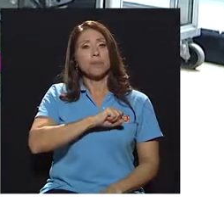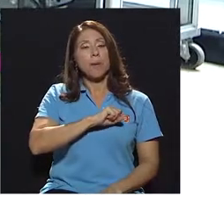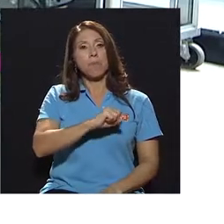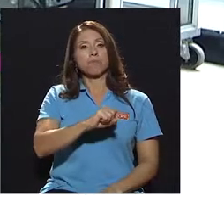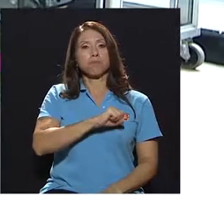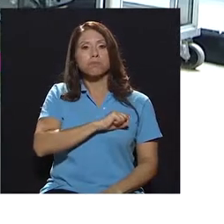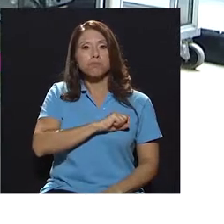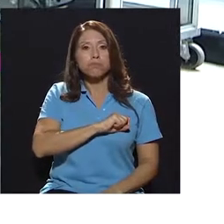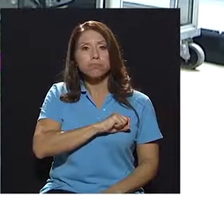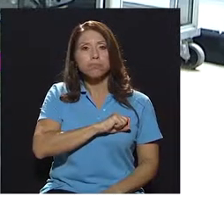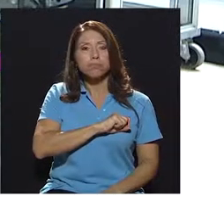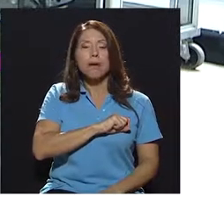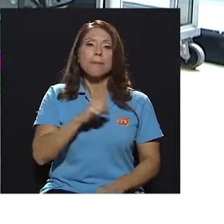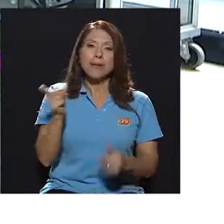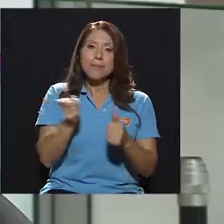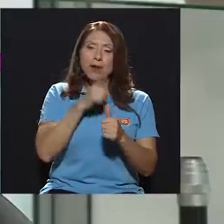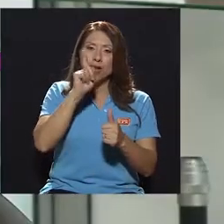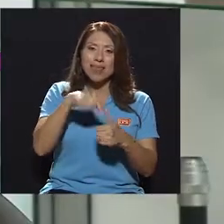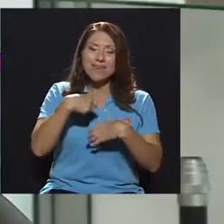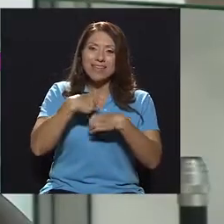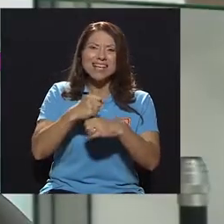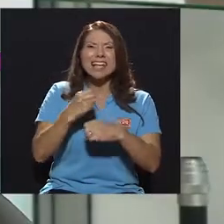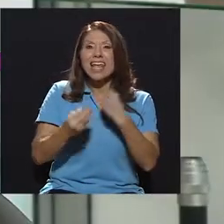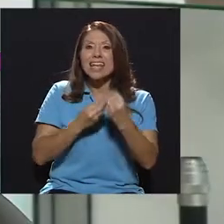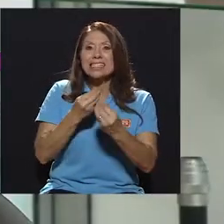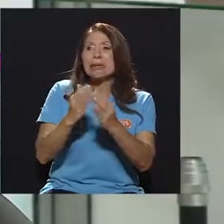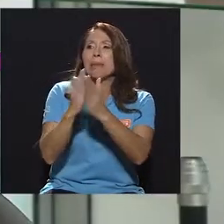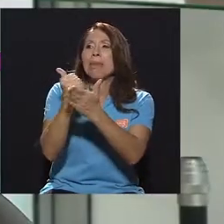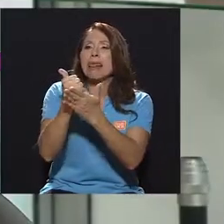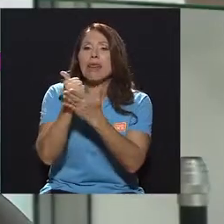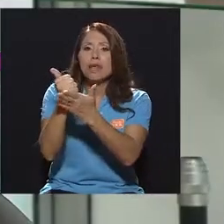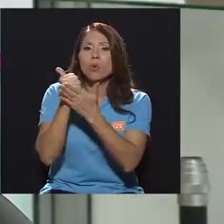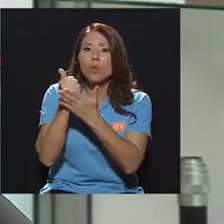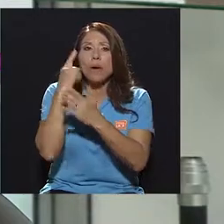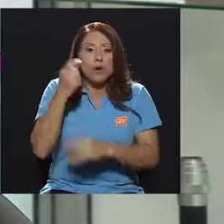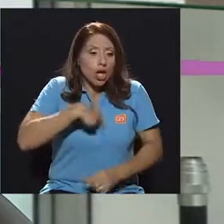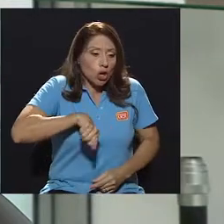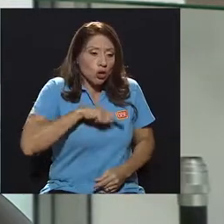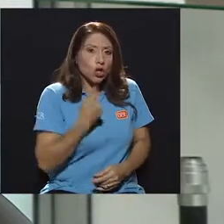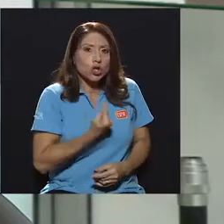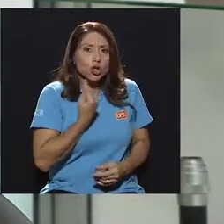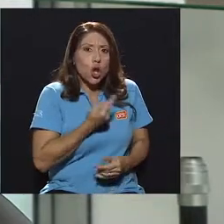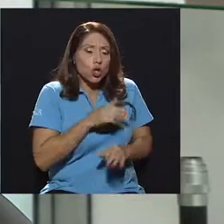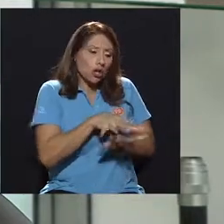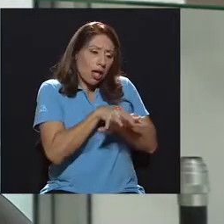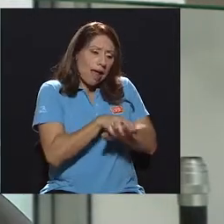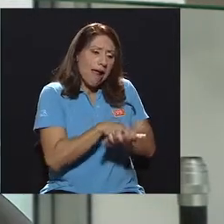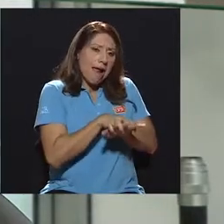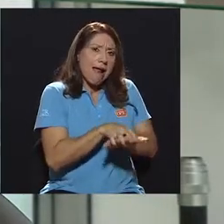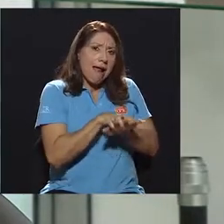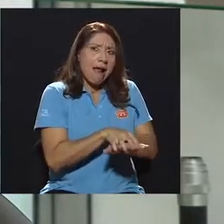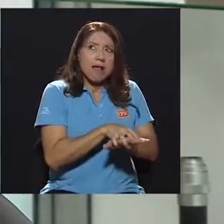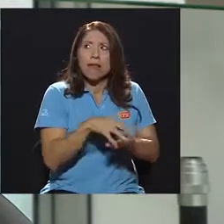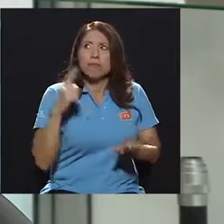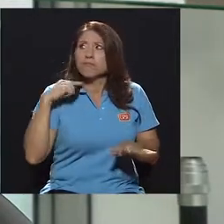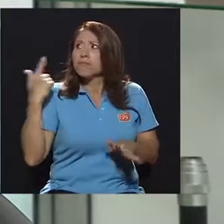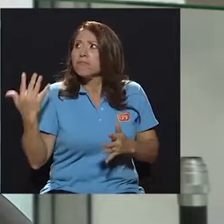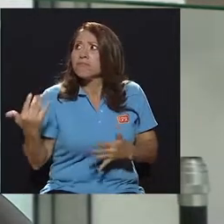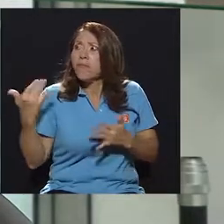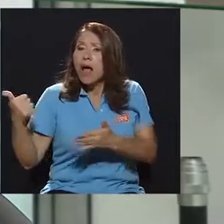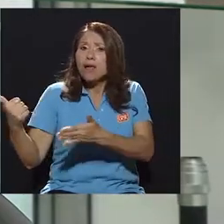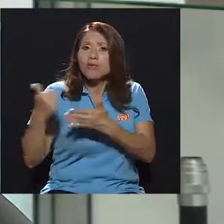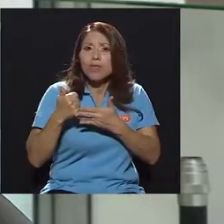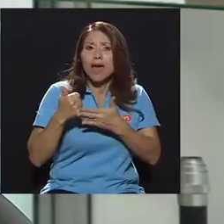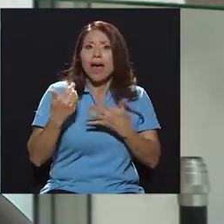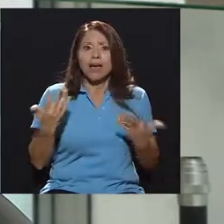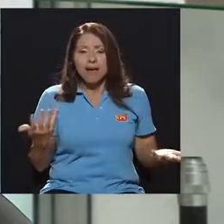¿verdad? Lo primero que tenemos que hacer es pedir ayuda, porque no hacemos mucho estando nosotros solos dando compresiones sin que venga la ayuda. El señor